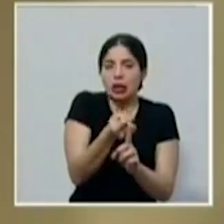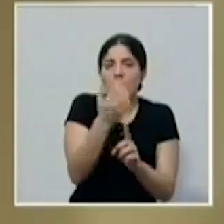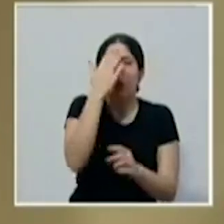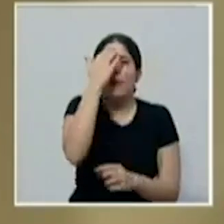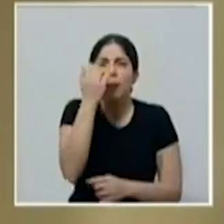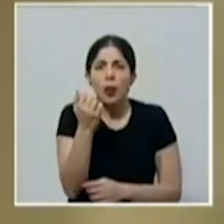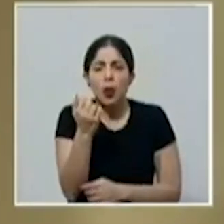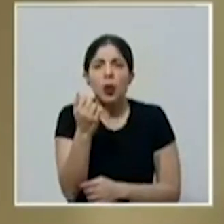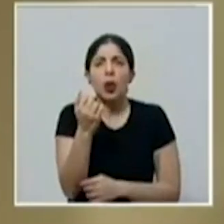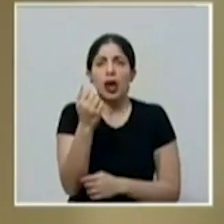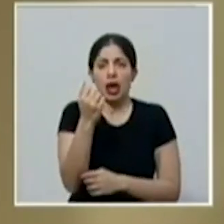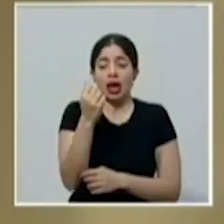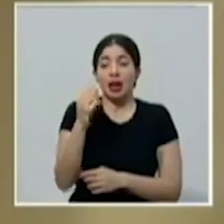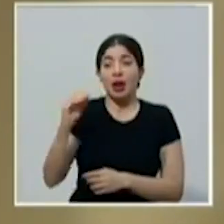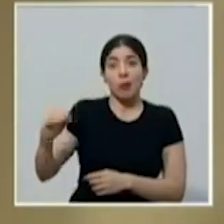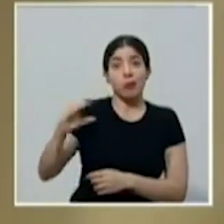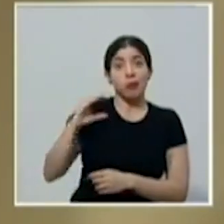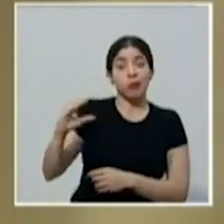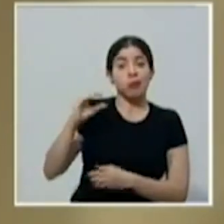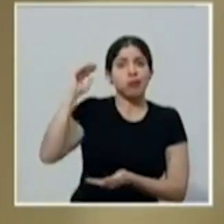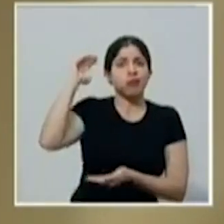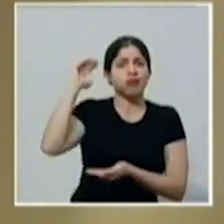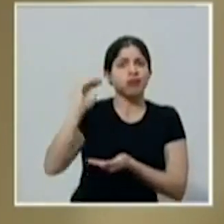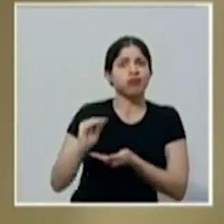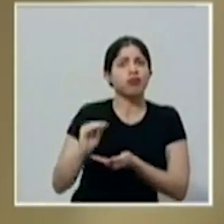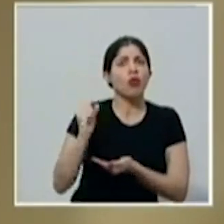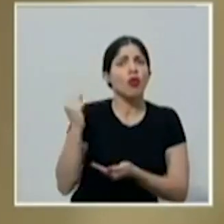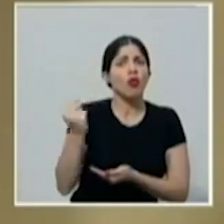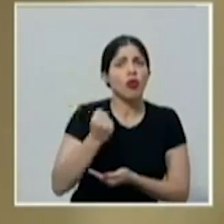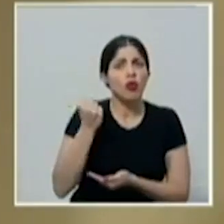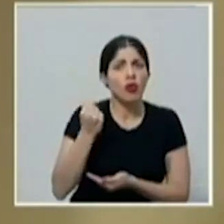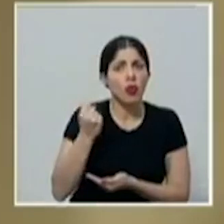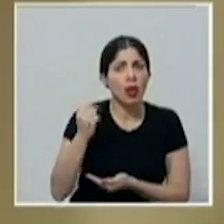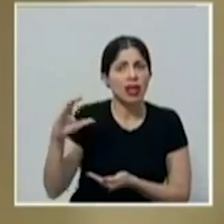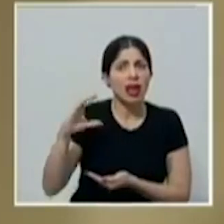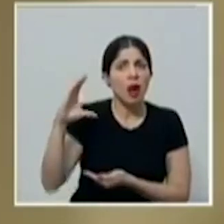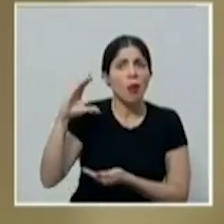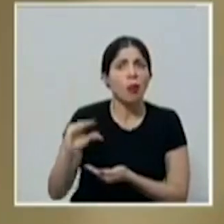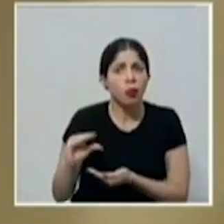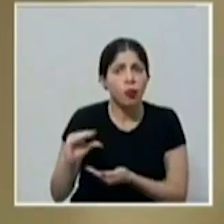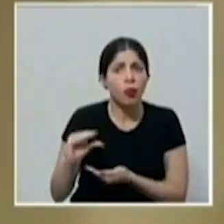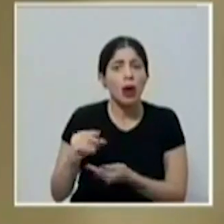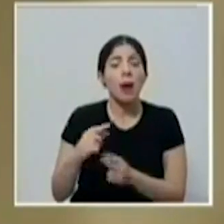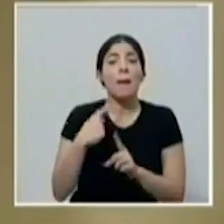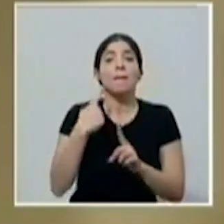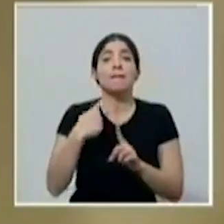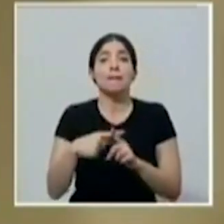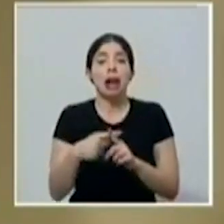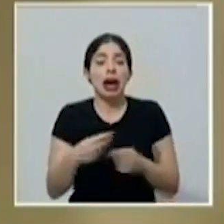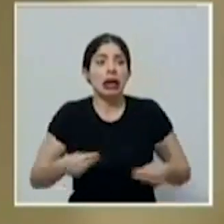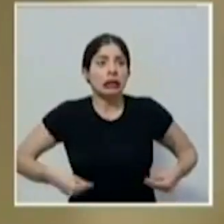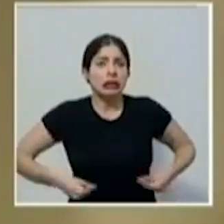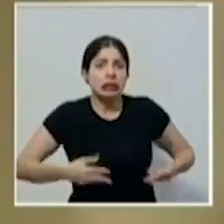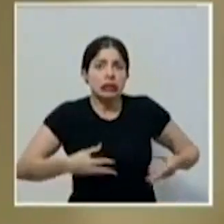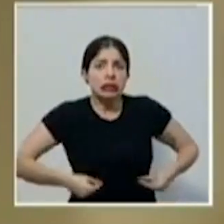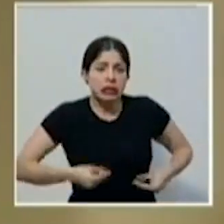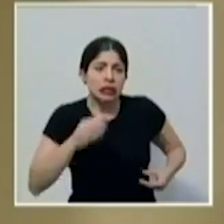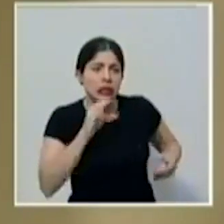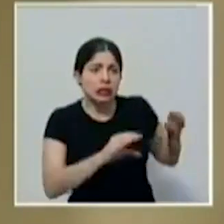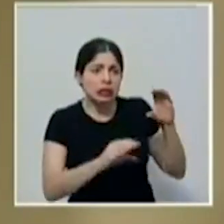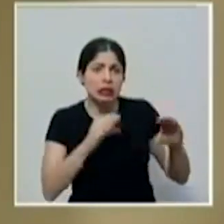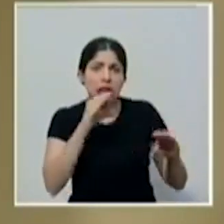disminución sustantiva de los ingresos, con realmente una inversión muy importante en materia